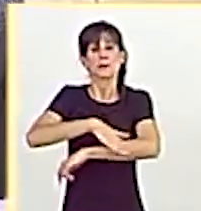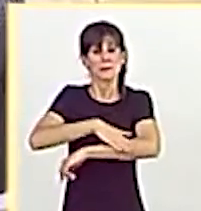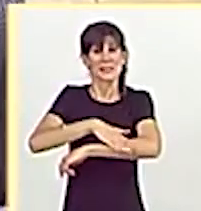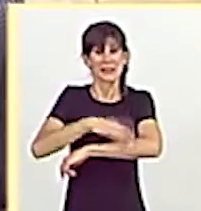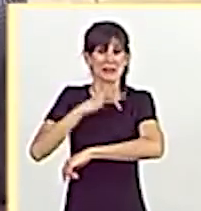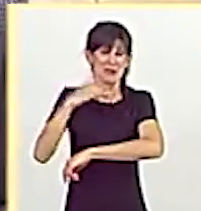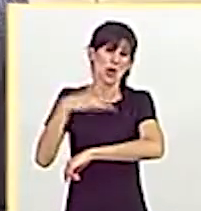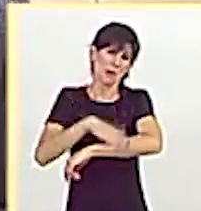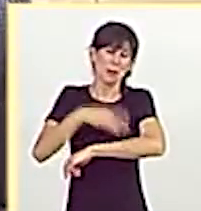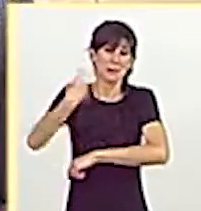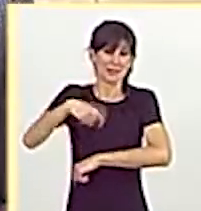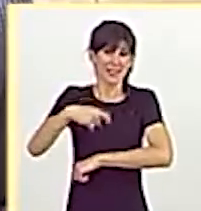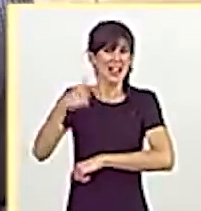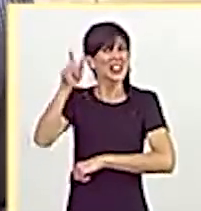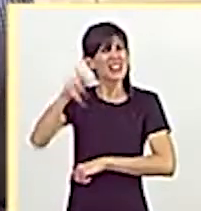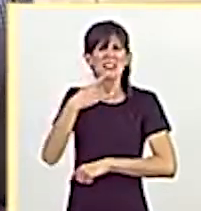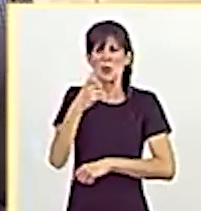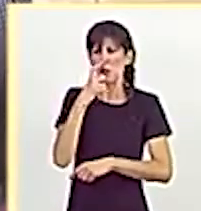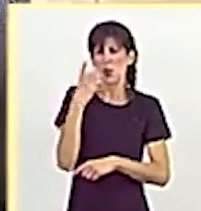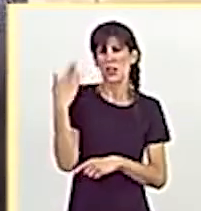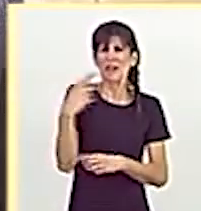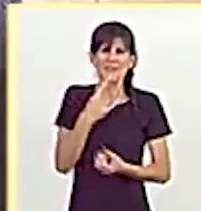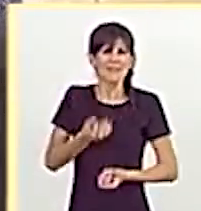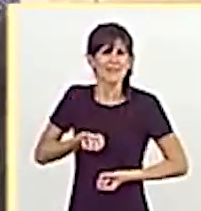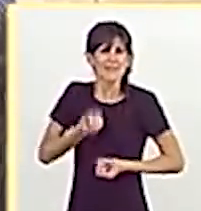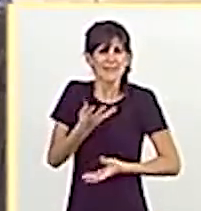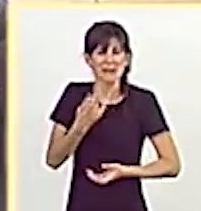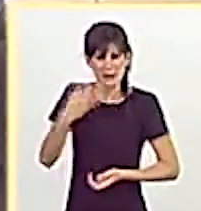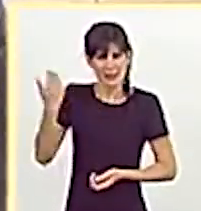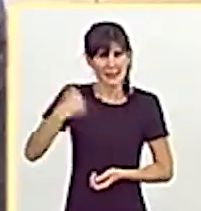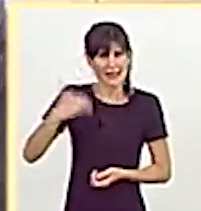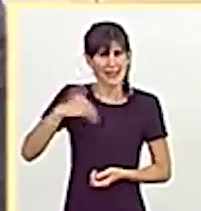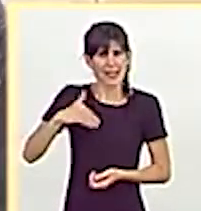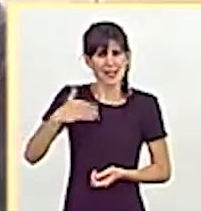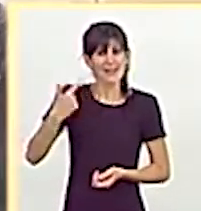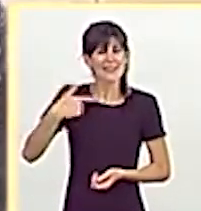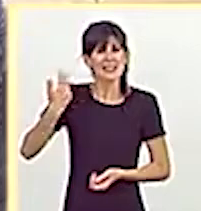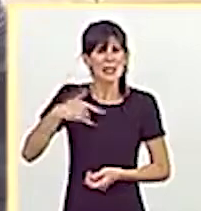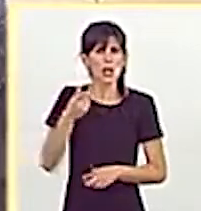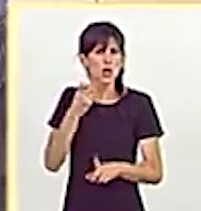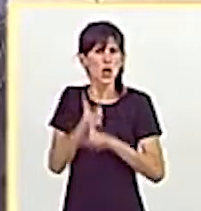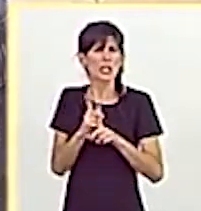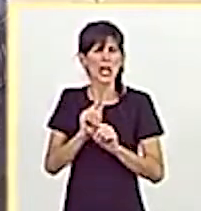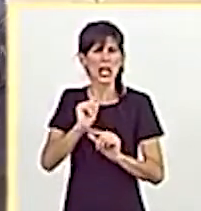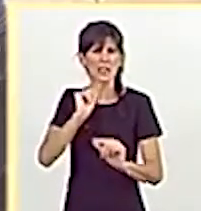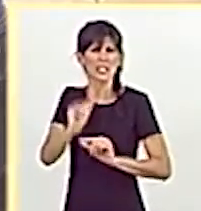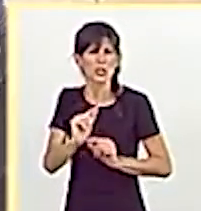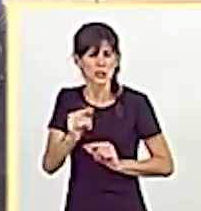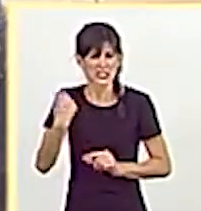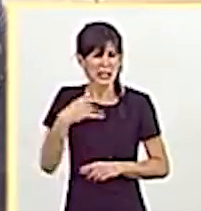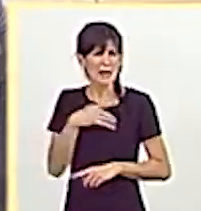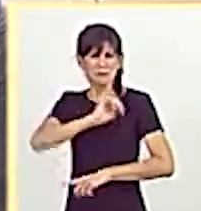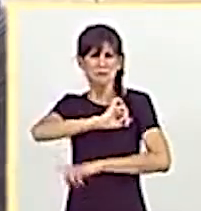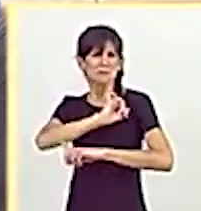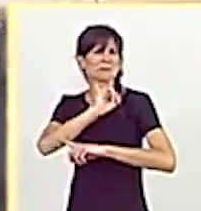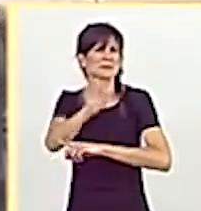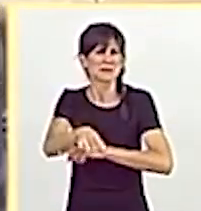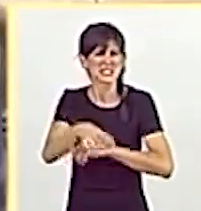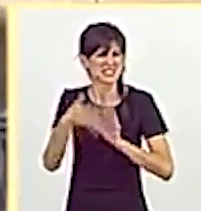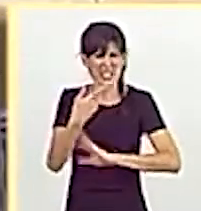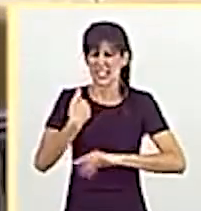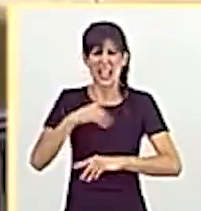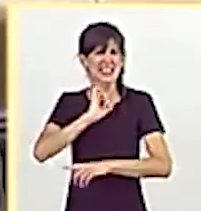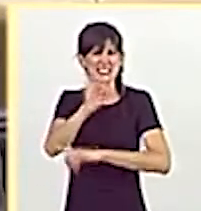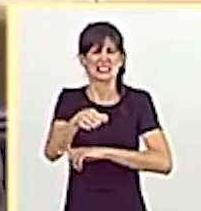atrevió a decir en junio que habíamos ya ido contra el virus, que habíamos derrotado el virus, que estaba